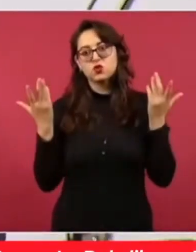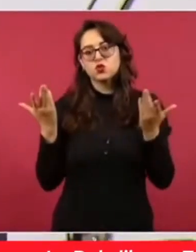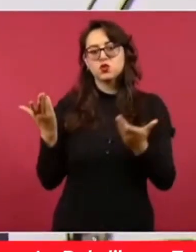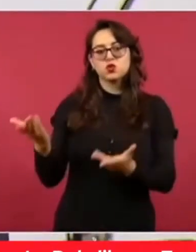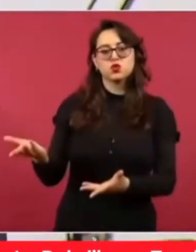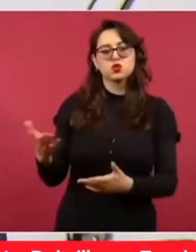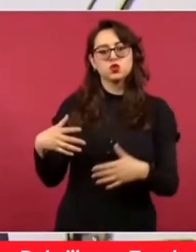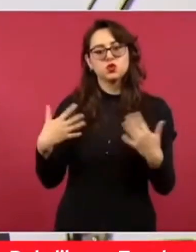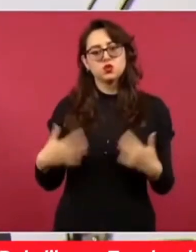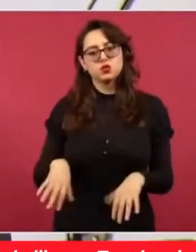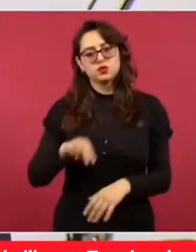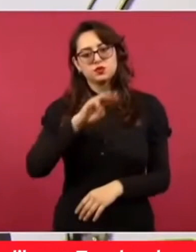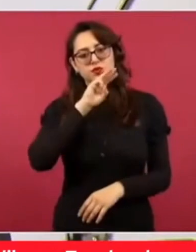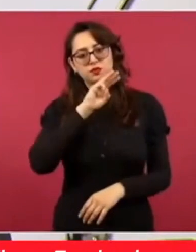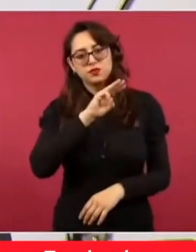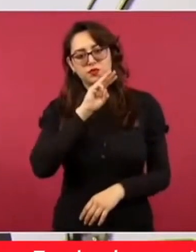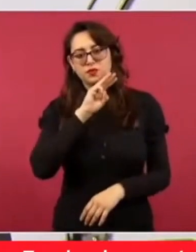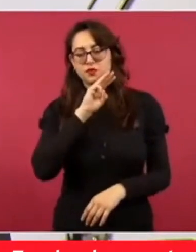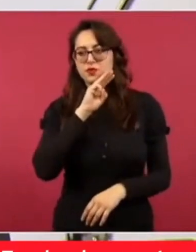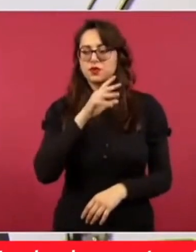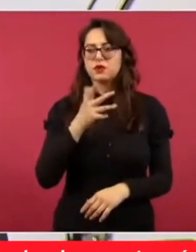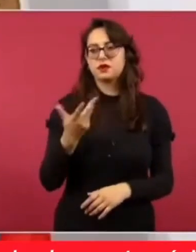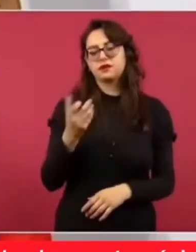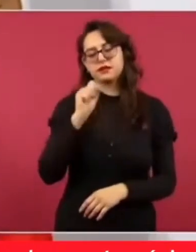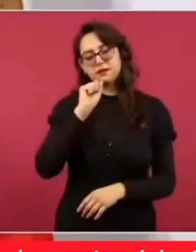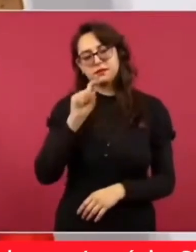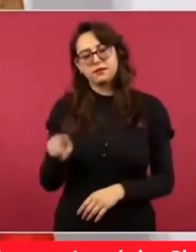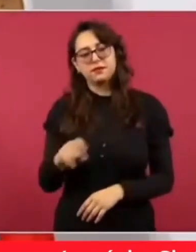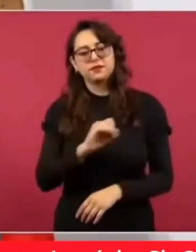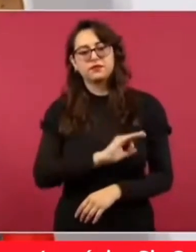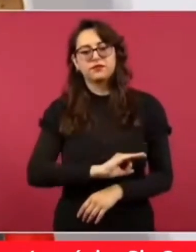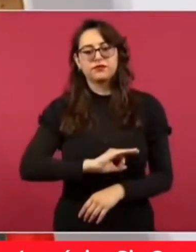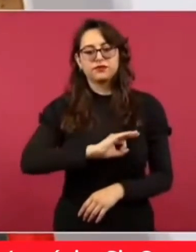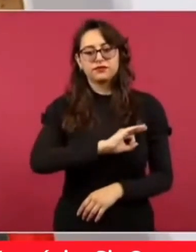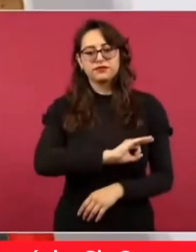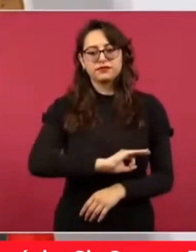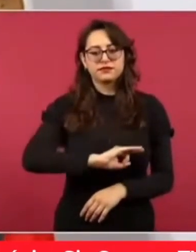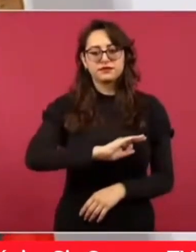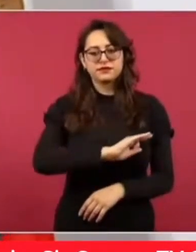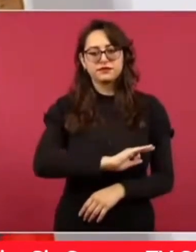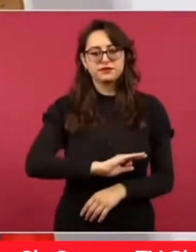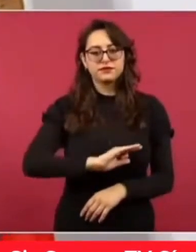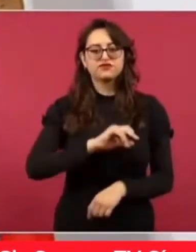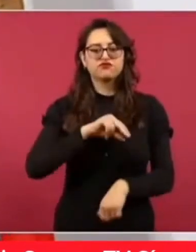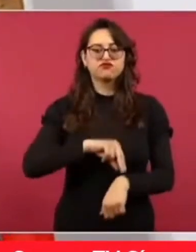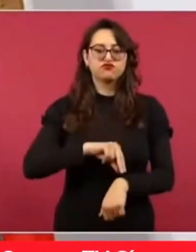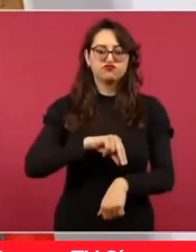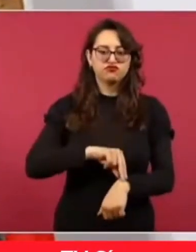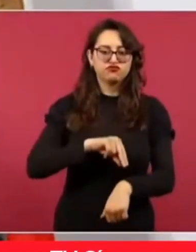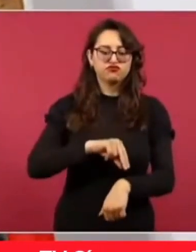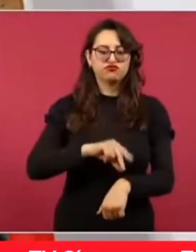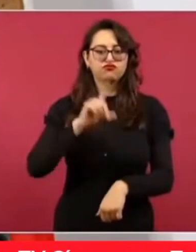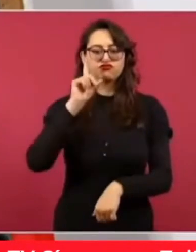mamás enfermeras, a las mamás, médicas,